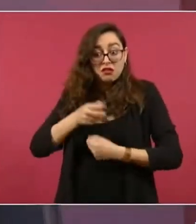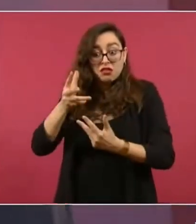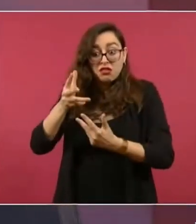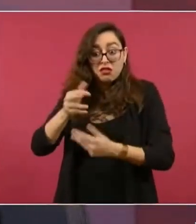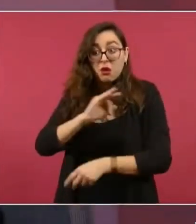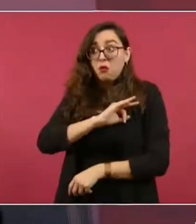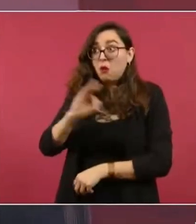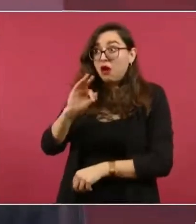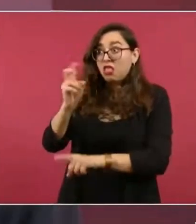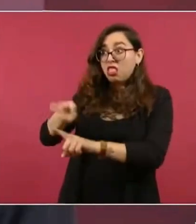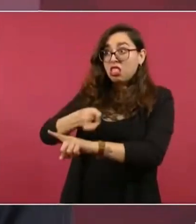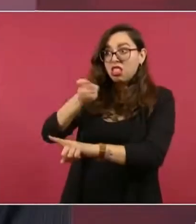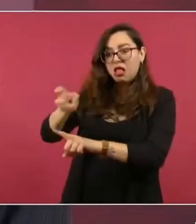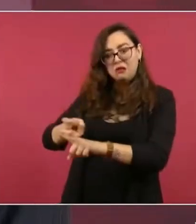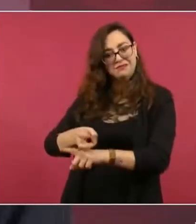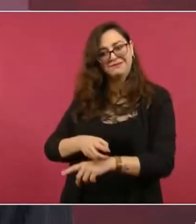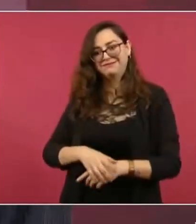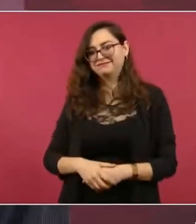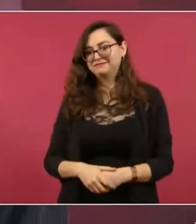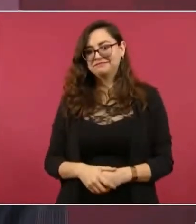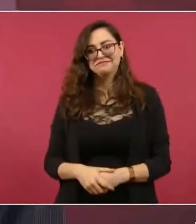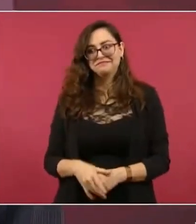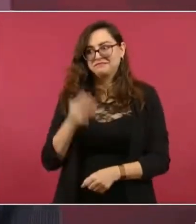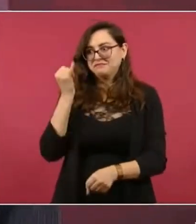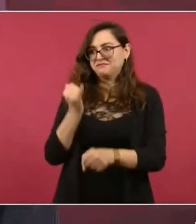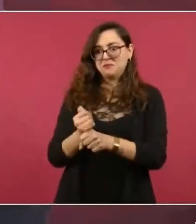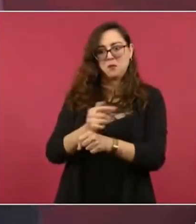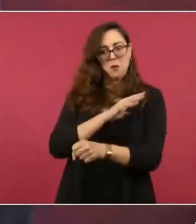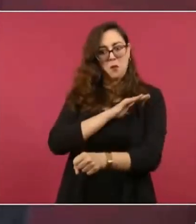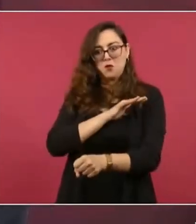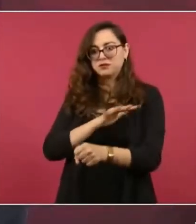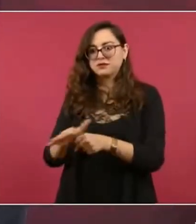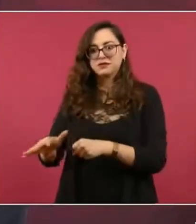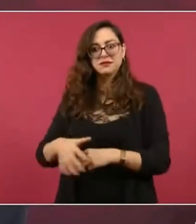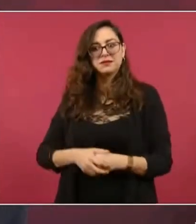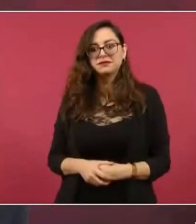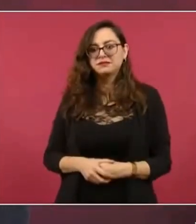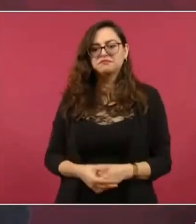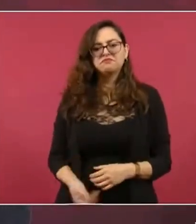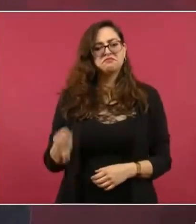y no hay problema. Y no va a haber censura.